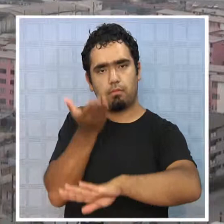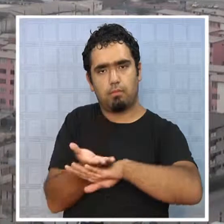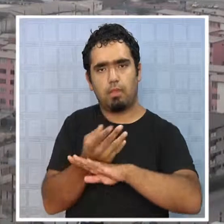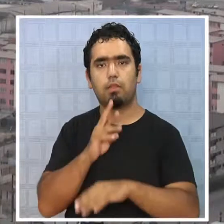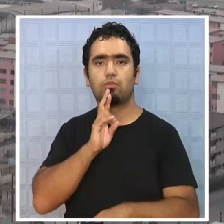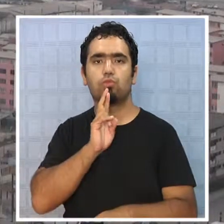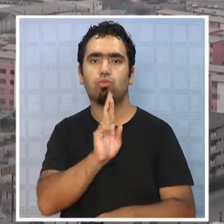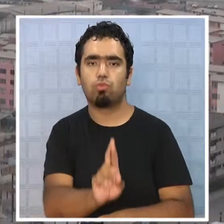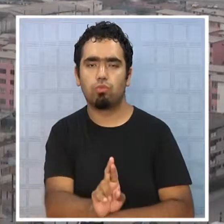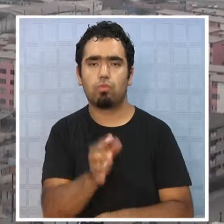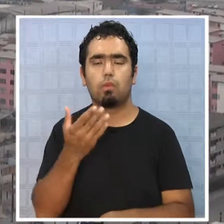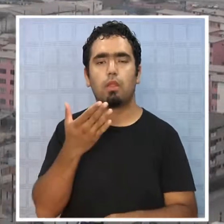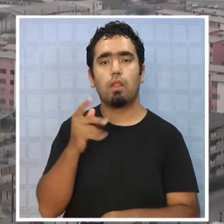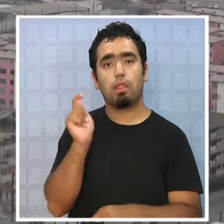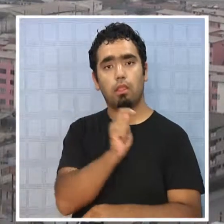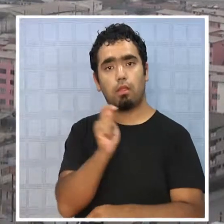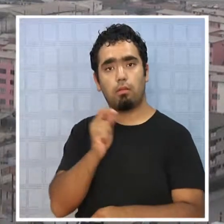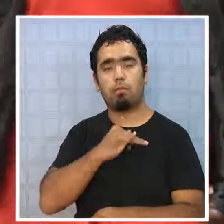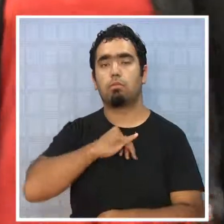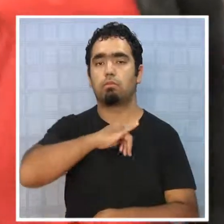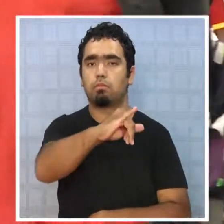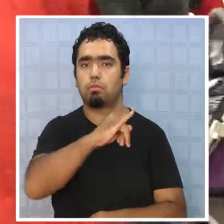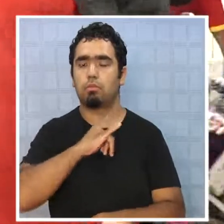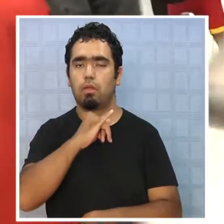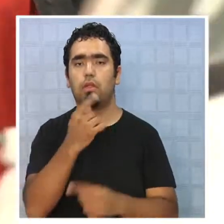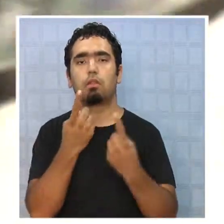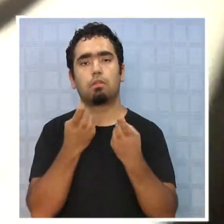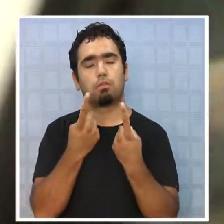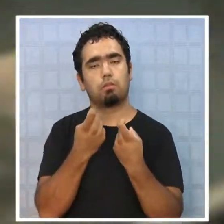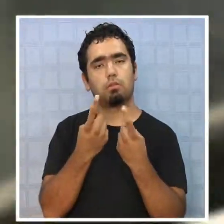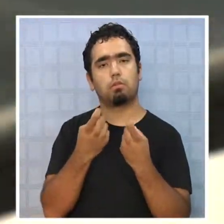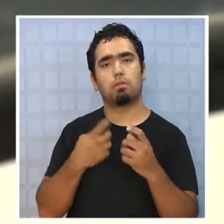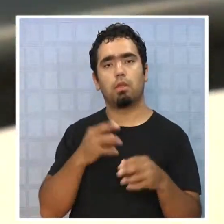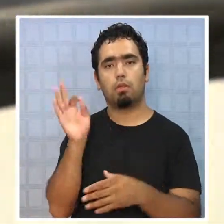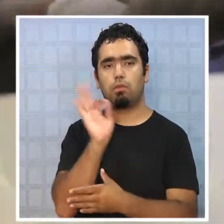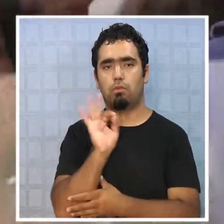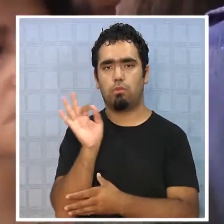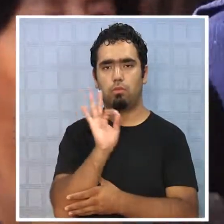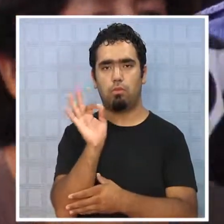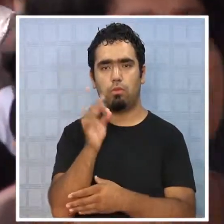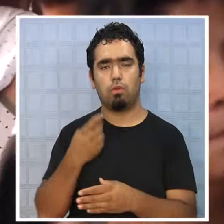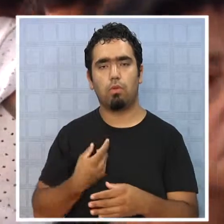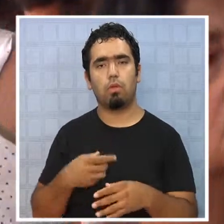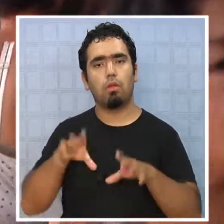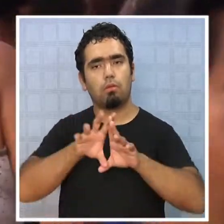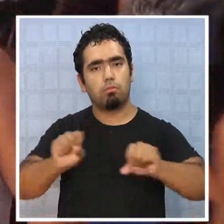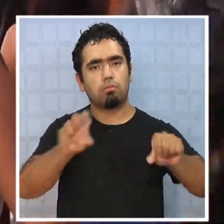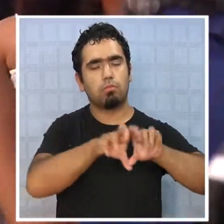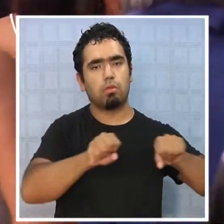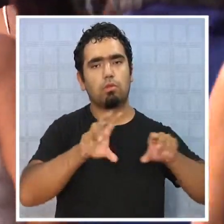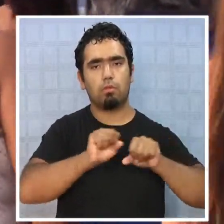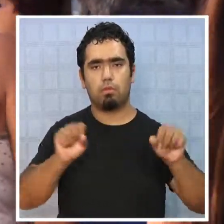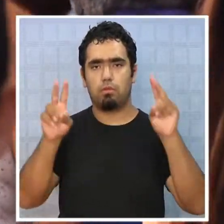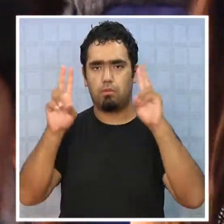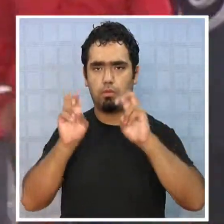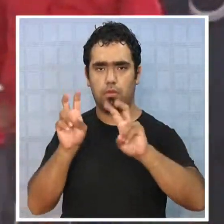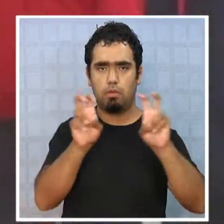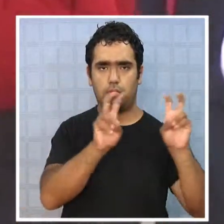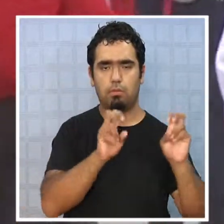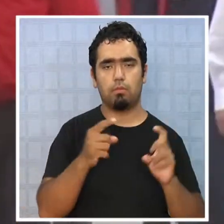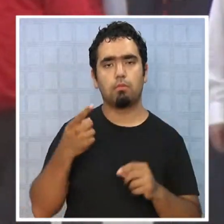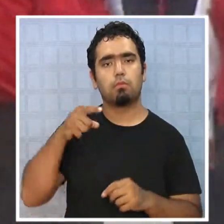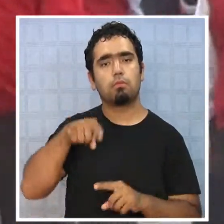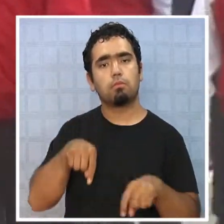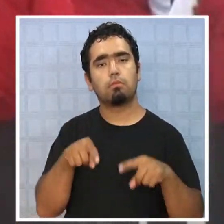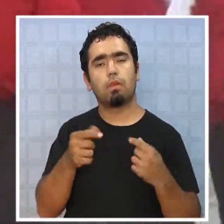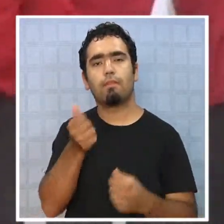Tarapacá requeriría, al igual que aysen, de plebiscitos para zanjar decisiones sobre grandes temas que afectan a la zona, pero existe una